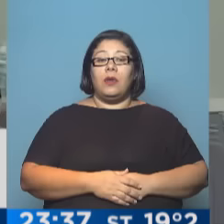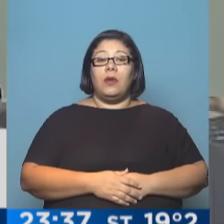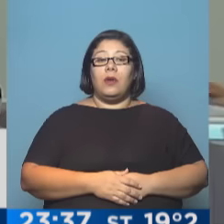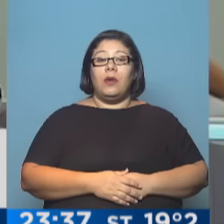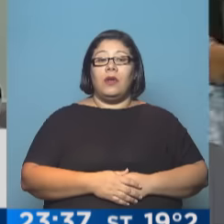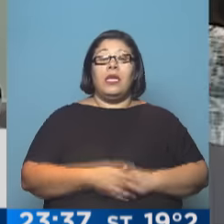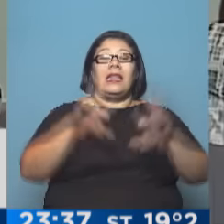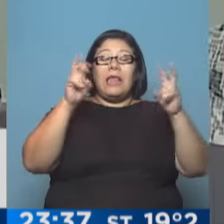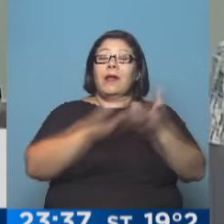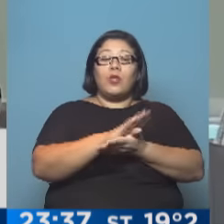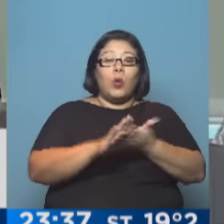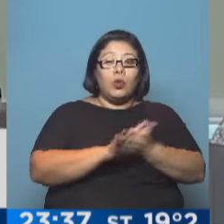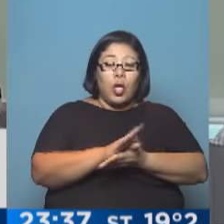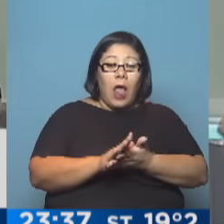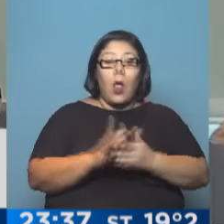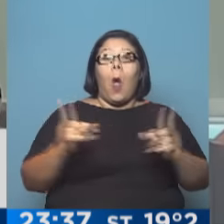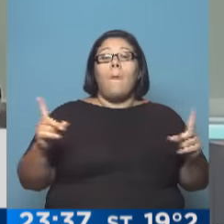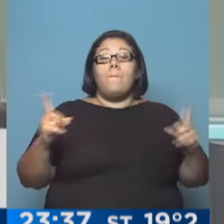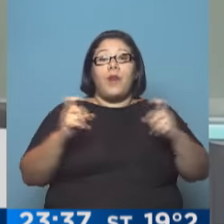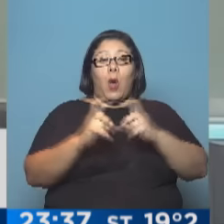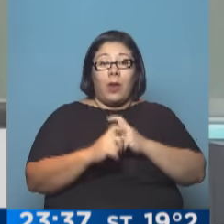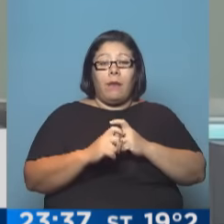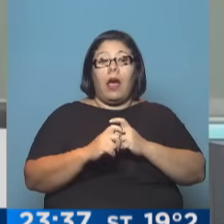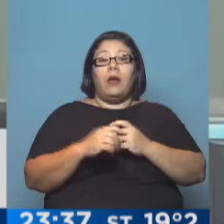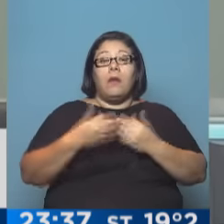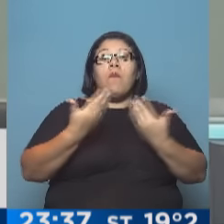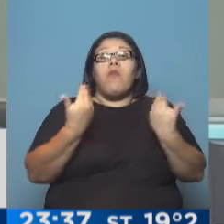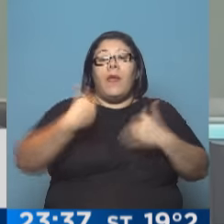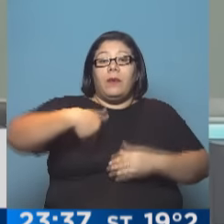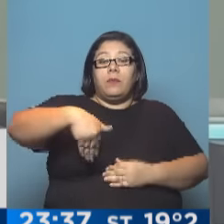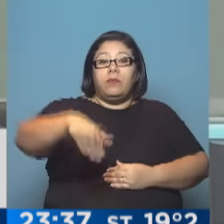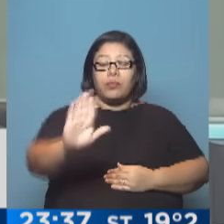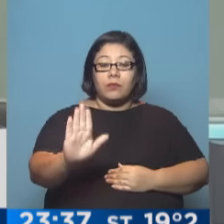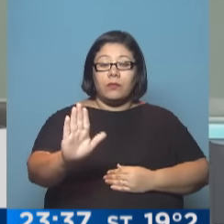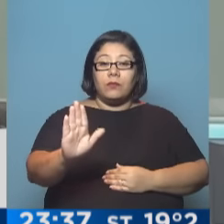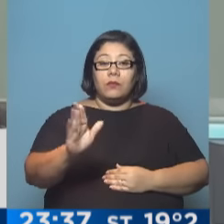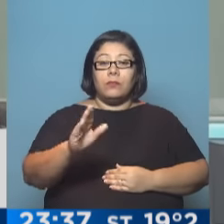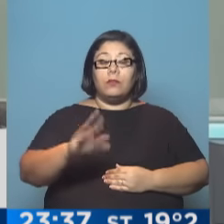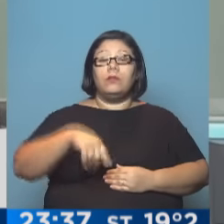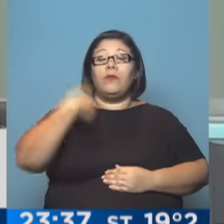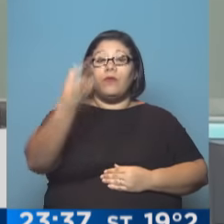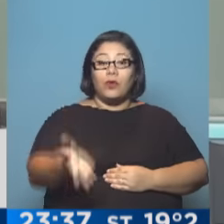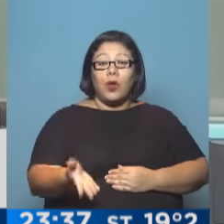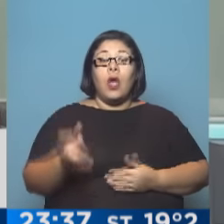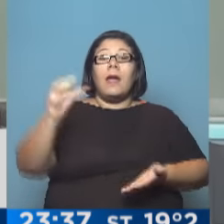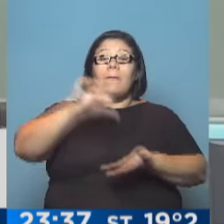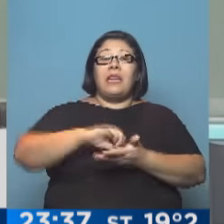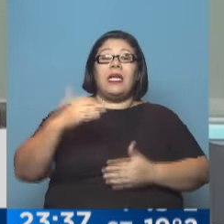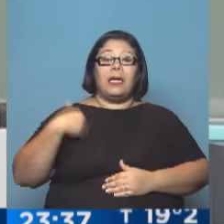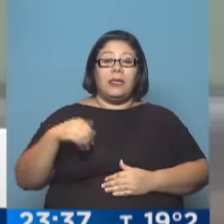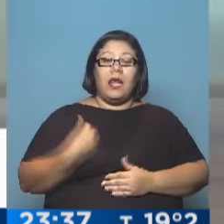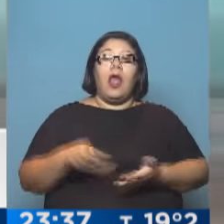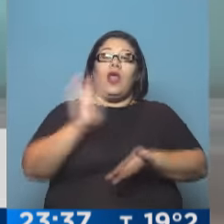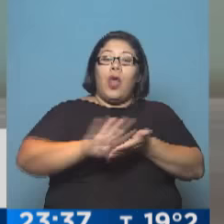solucionado este tema y con los problemas que eventualmente puede generar la solución de este tema, no podemos permitir que la Argentina se vuelva a